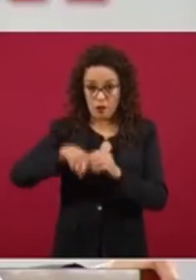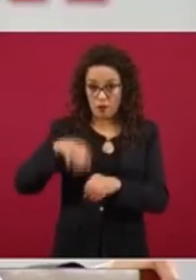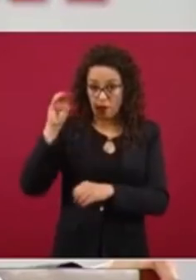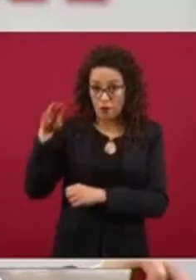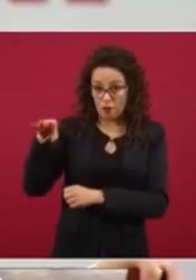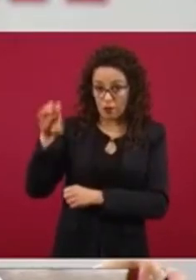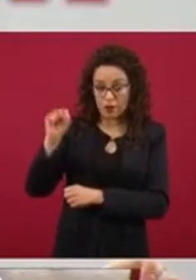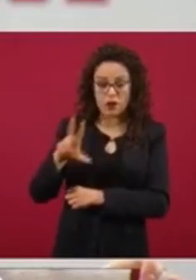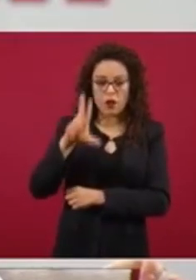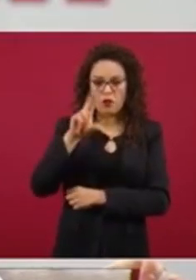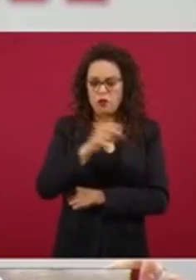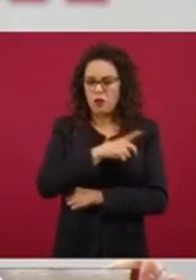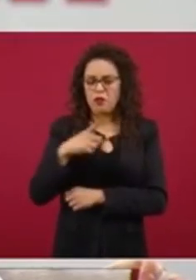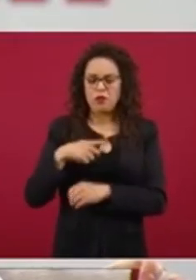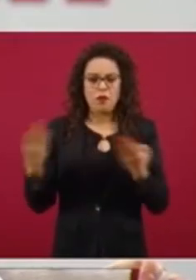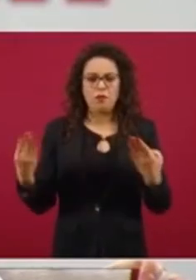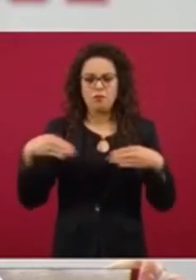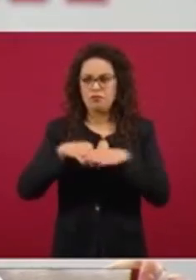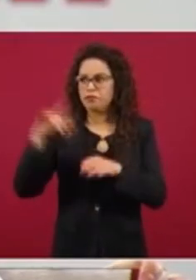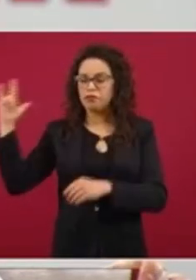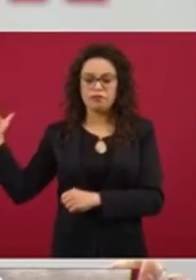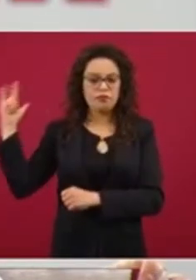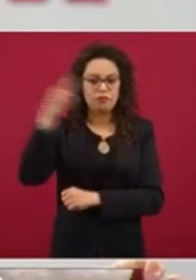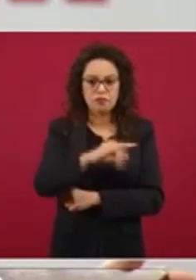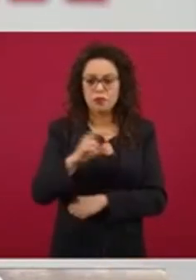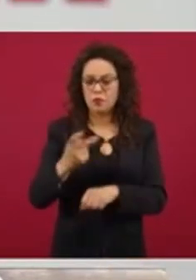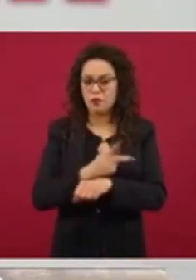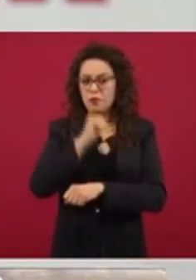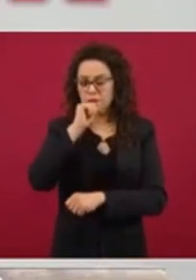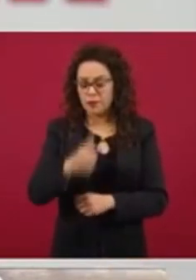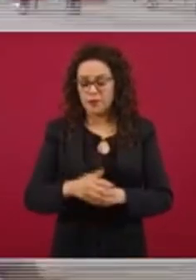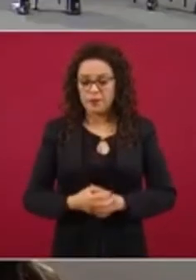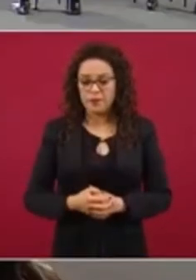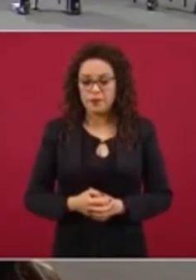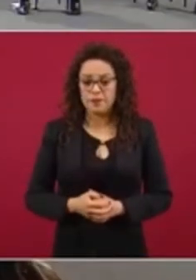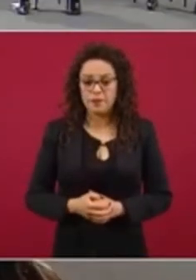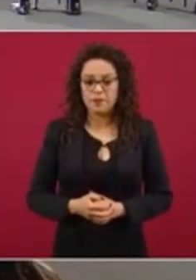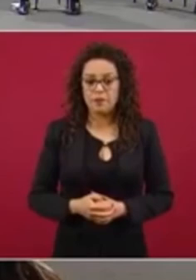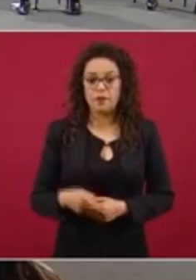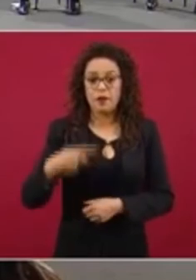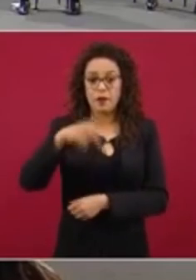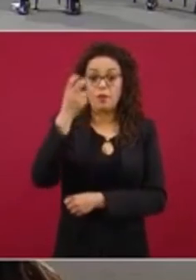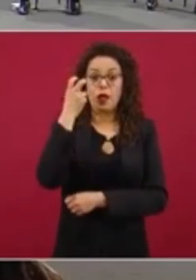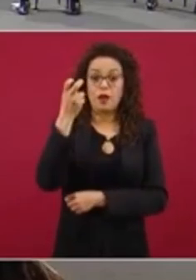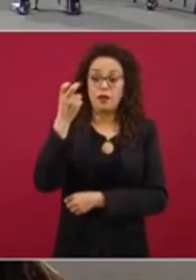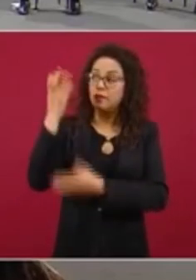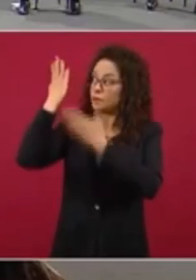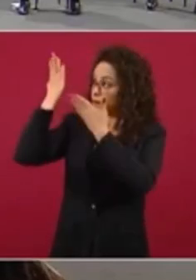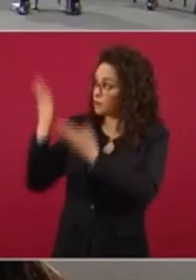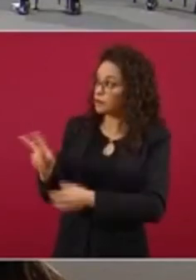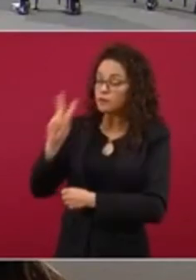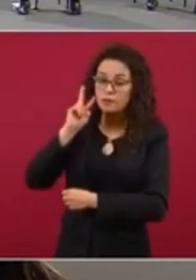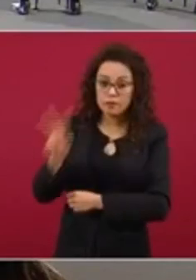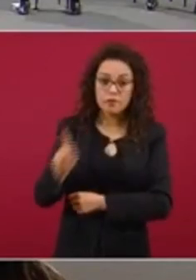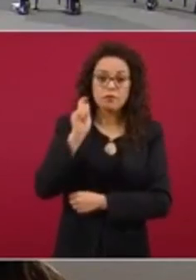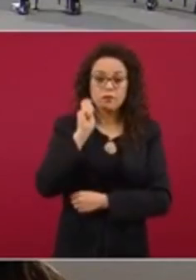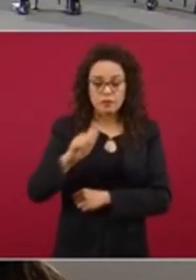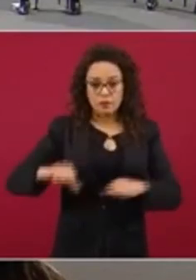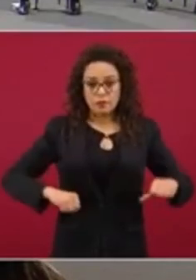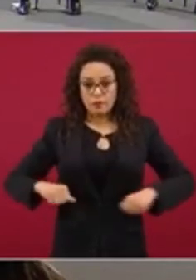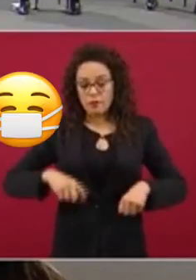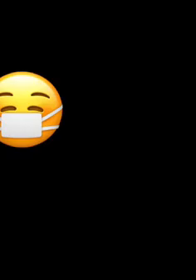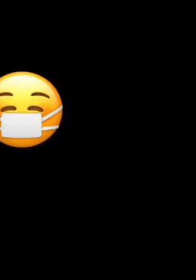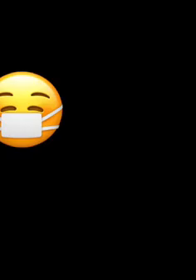cerrar vuelos procedentes y en cambio las medidas que están ahí, que son las medidas convencionales que todos deberemos